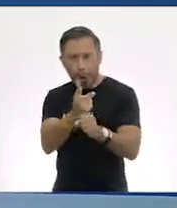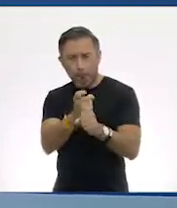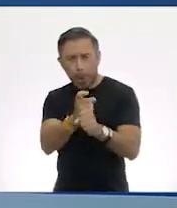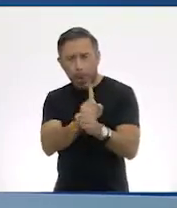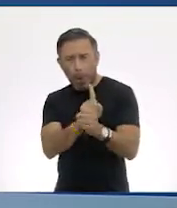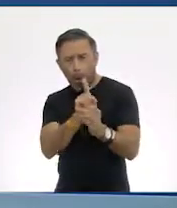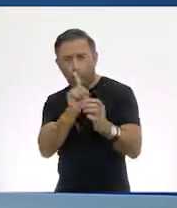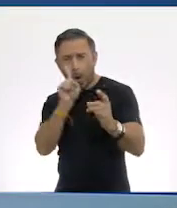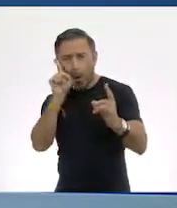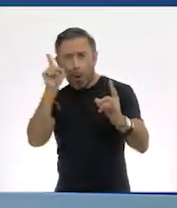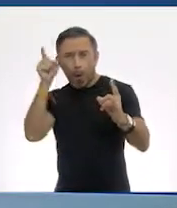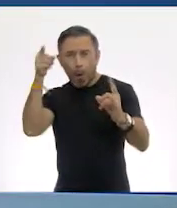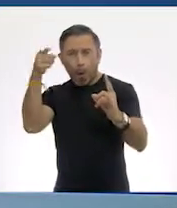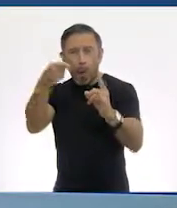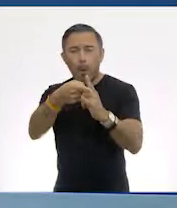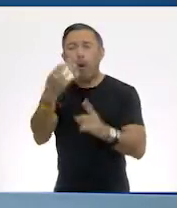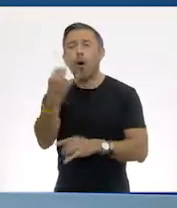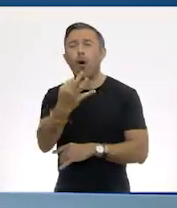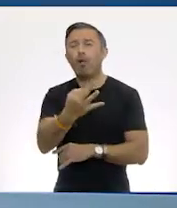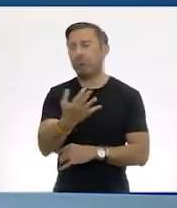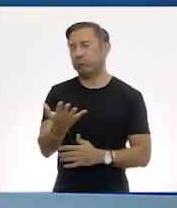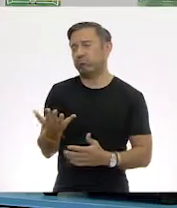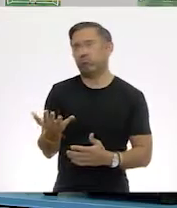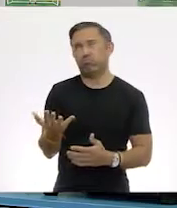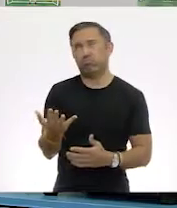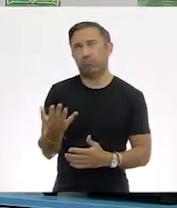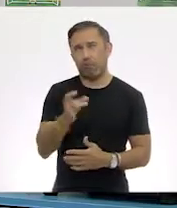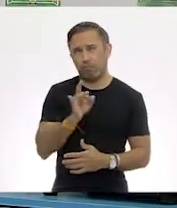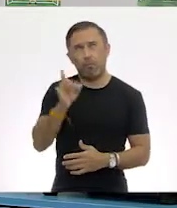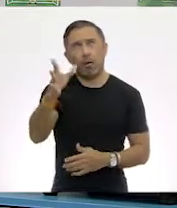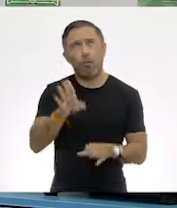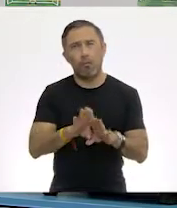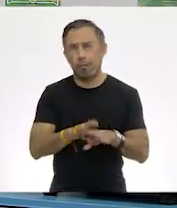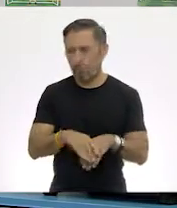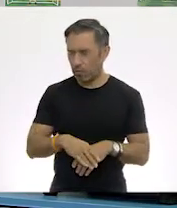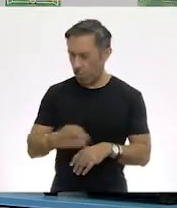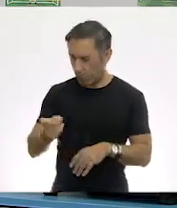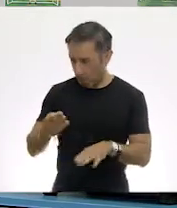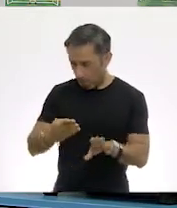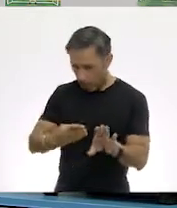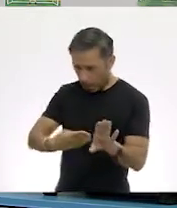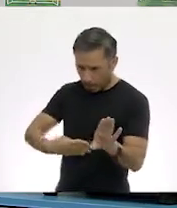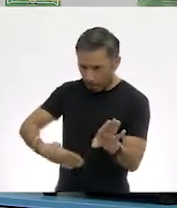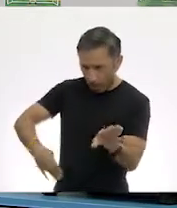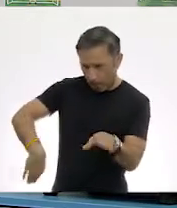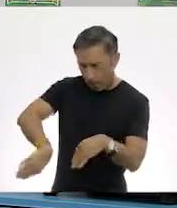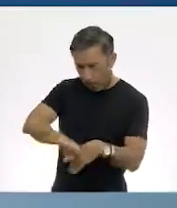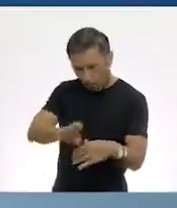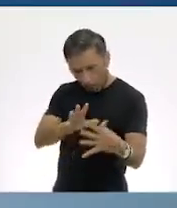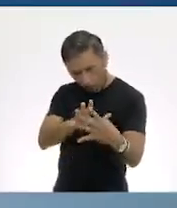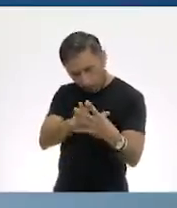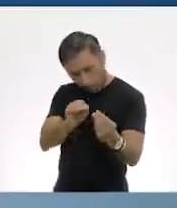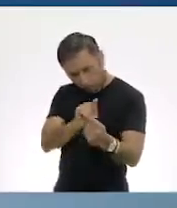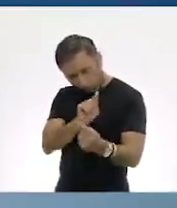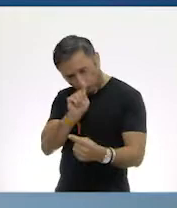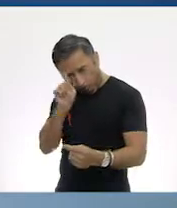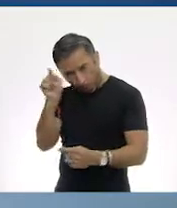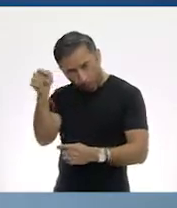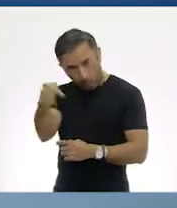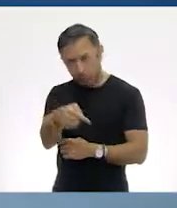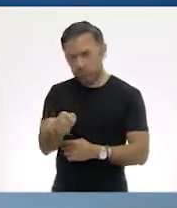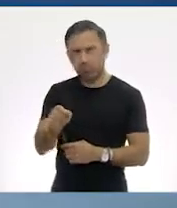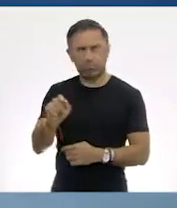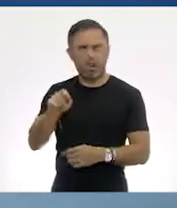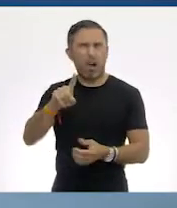Bueno, pues así como... ¿Cómo, cómo, cómo, con efecto? ¿Así de plano, como todo un profesional? Como profesional